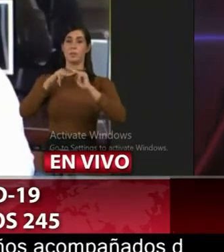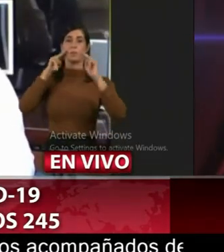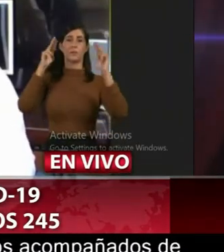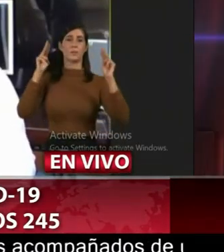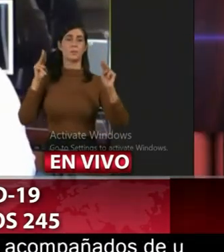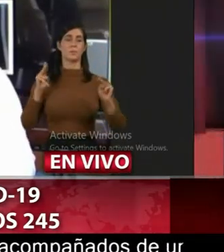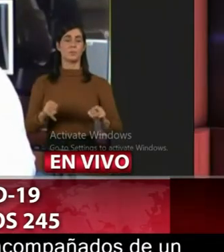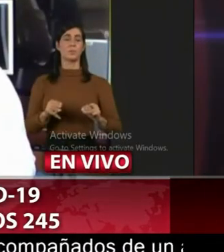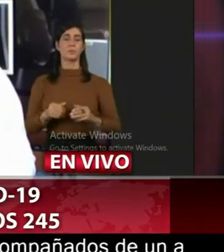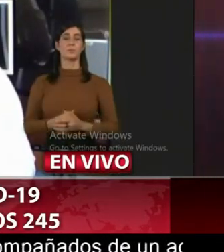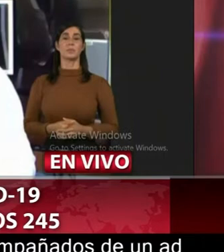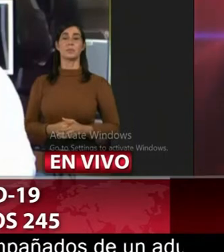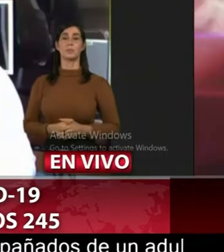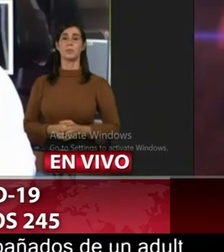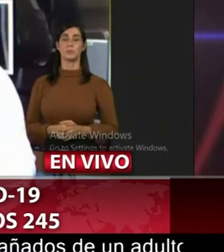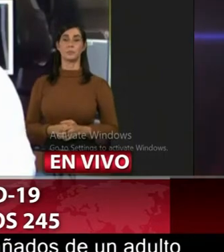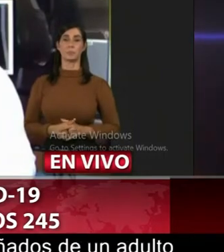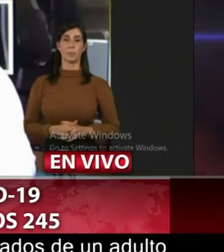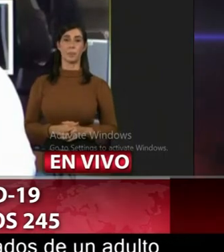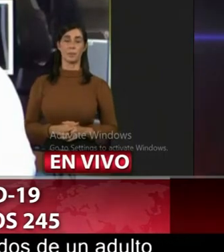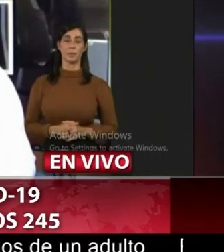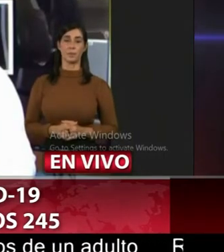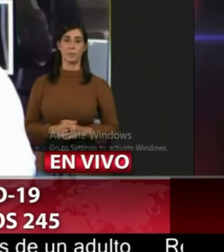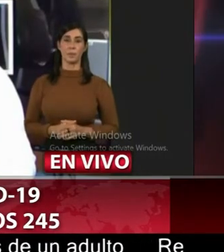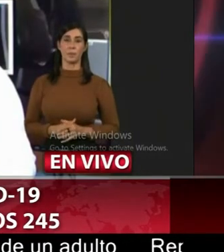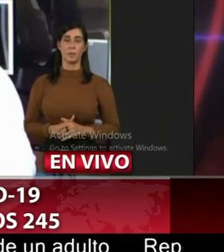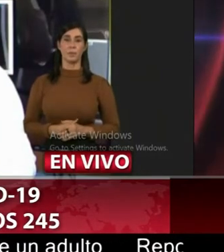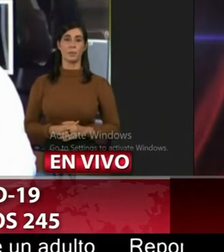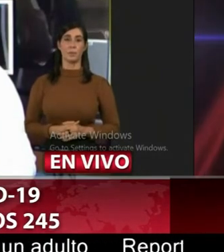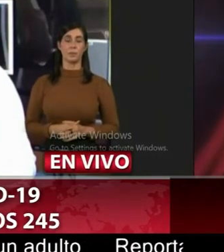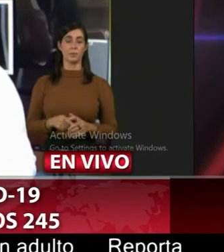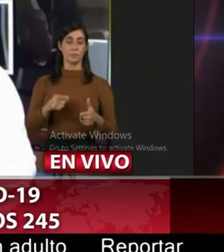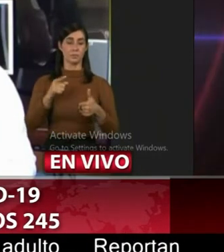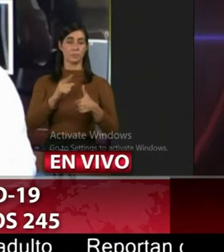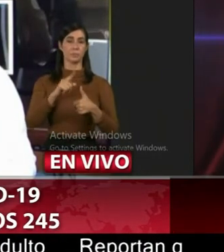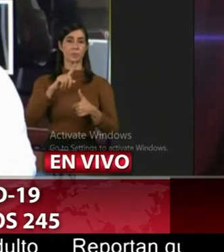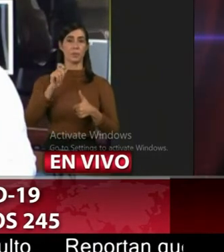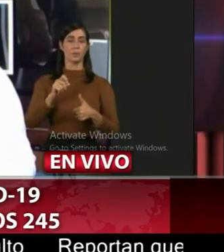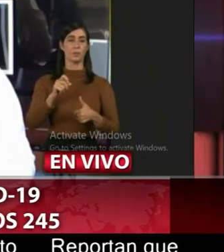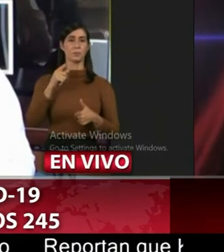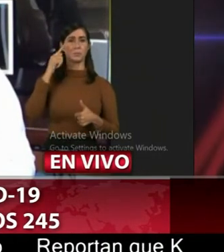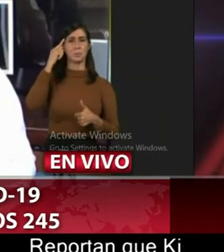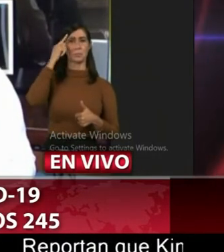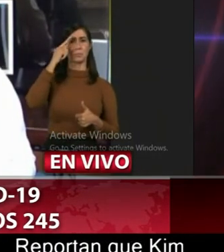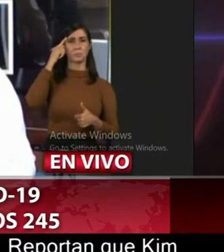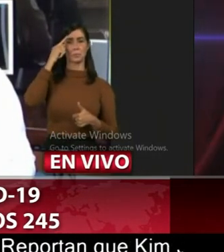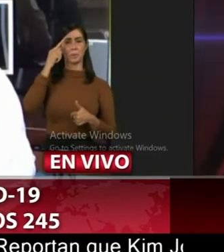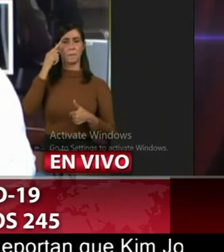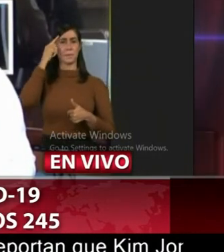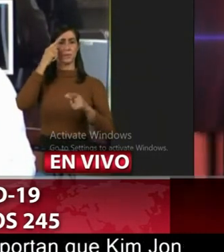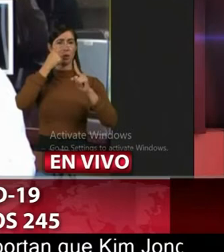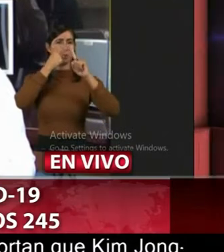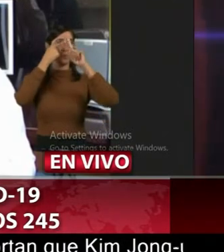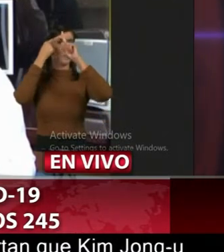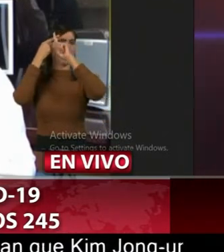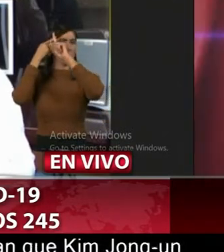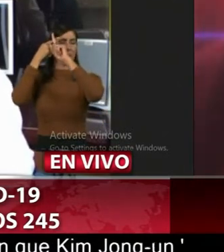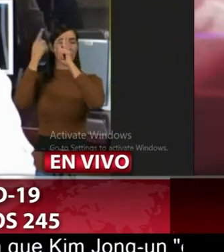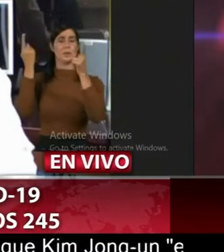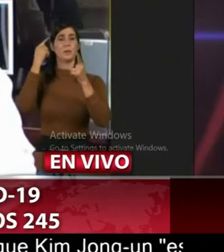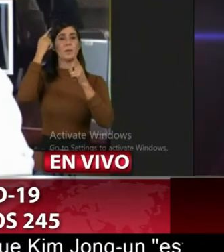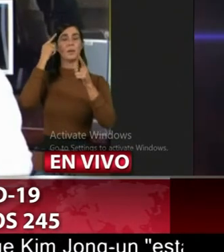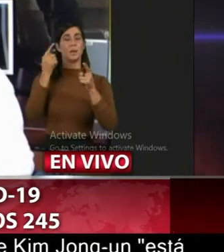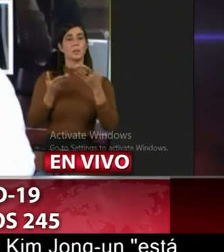siendo quizás un poco optimista pensando que estaríamos más o menos a la mitad de lo que